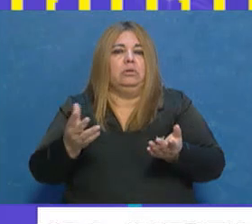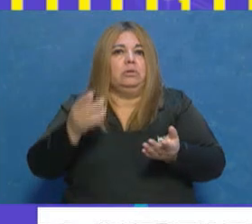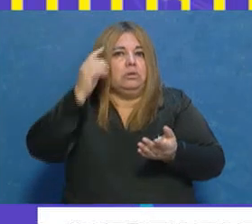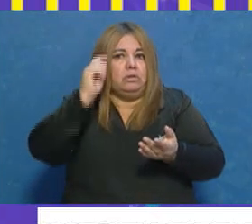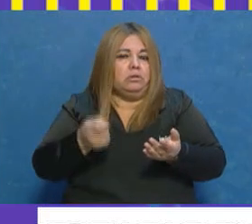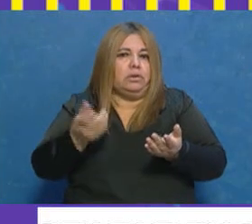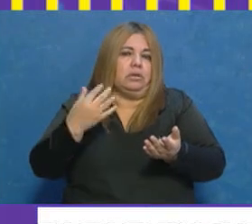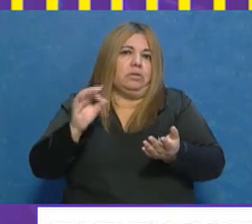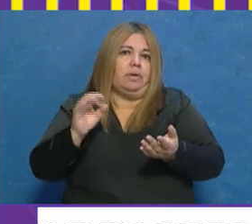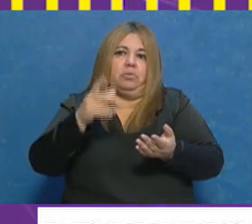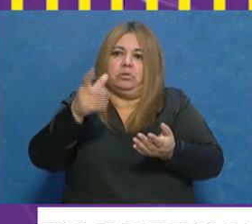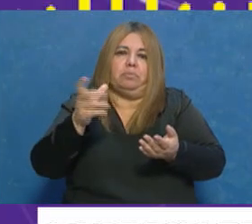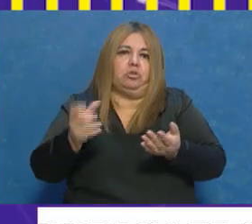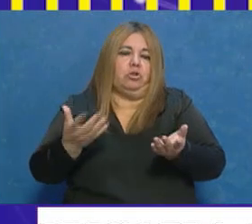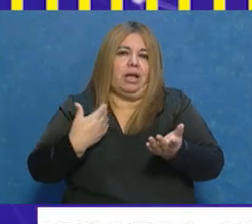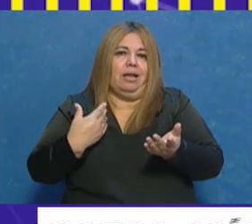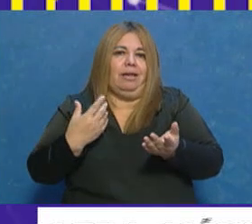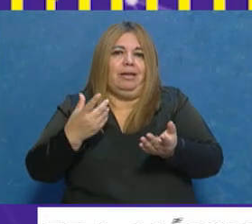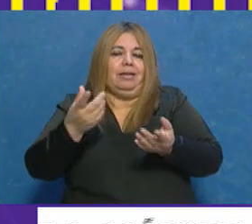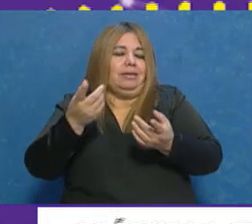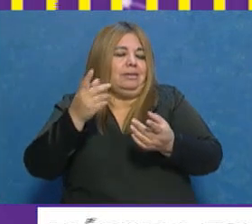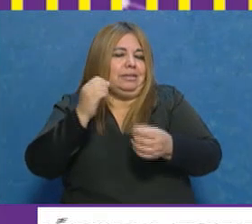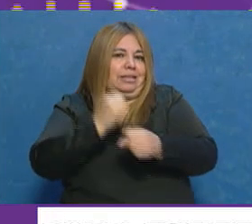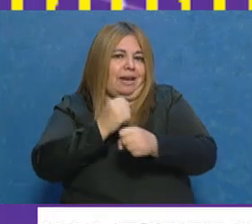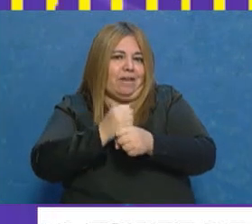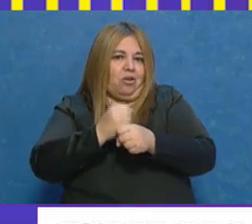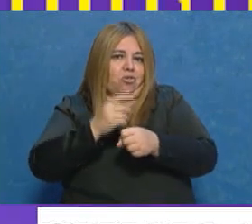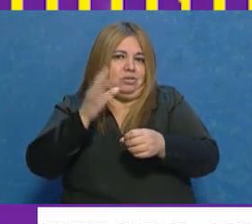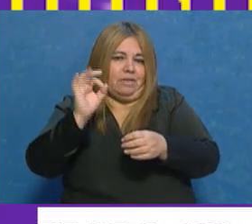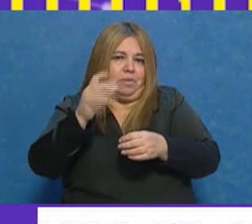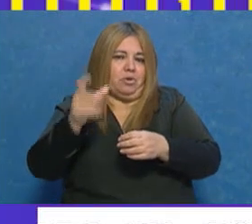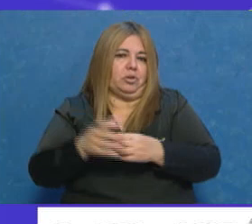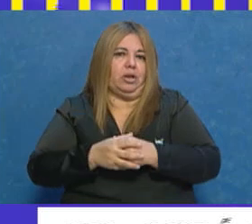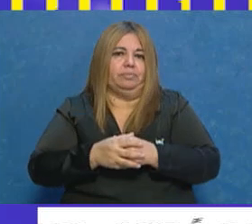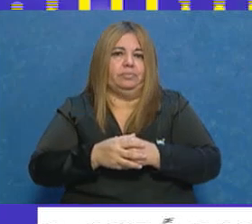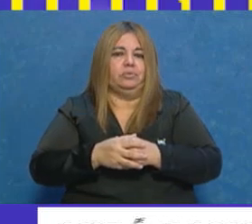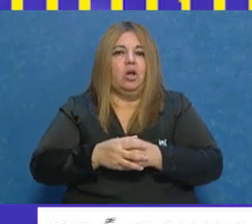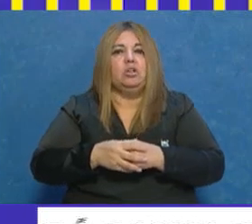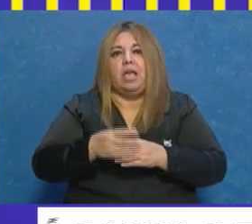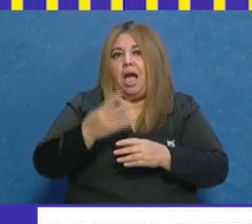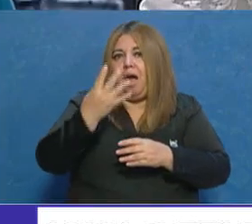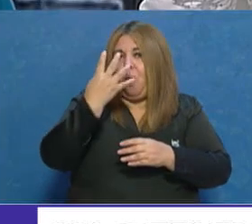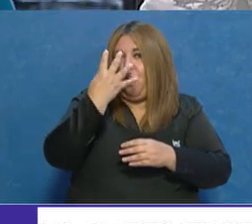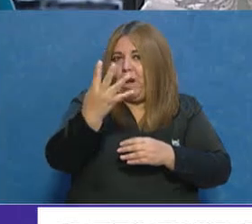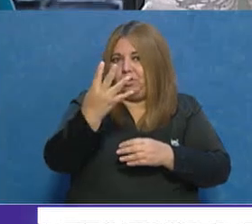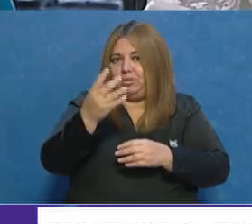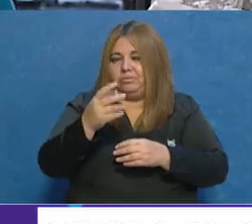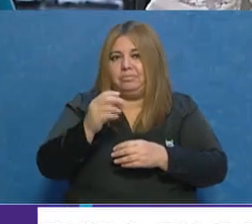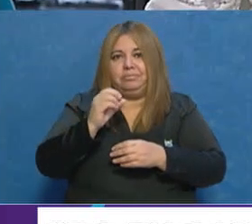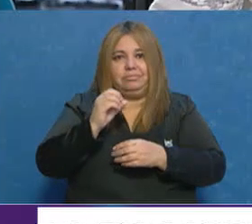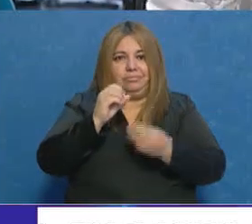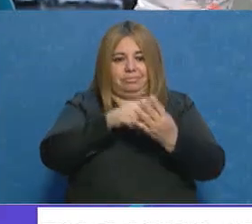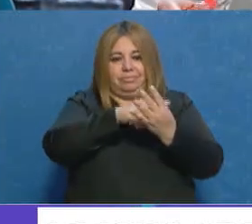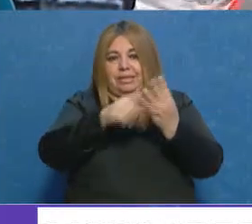sino de quien le da de comer. Con la que termina, o entonces, una de las cuatro postulantes o de las cuatro nombres que más fuertes suenan,